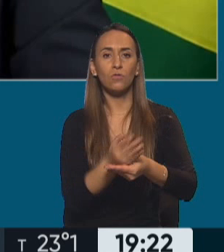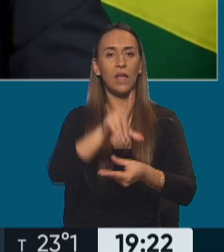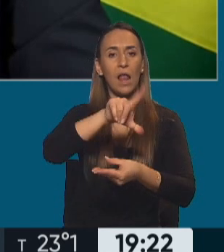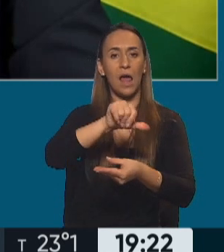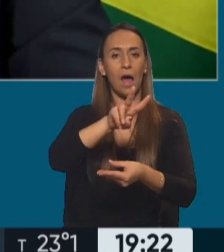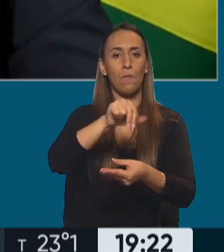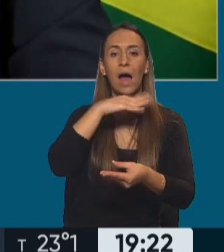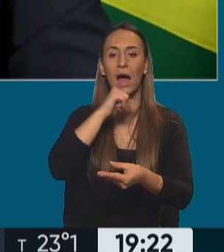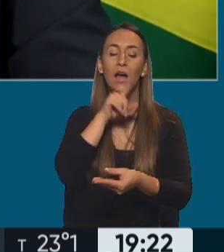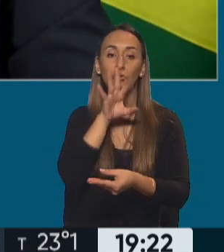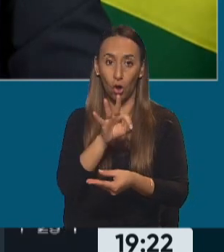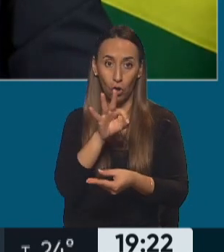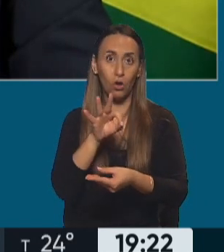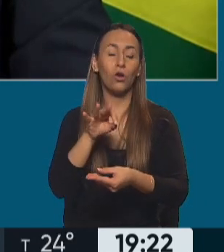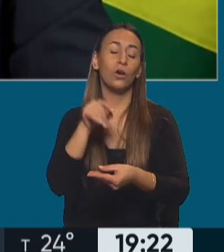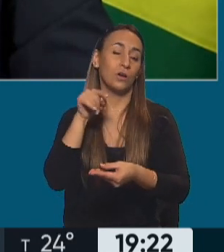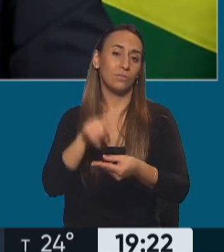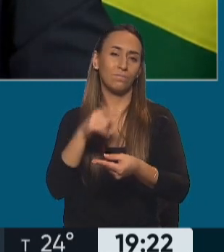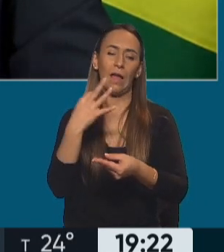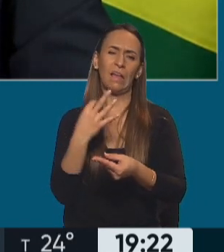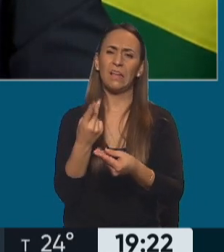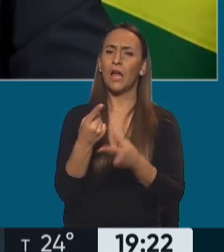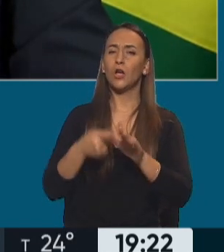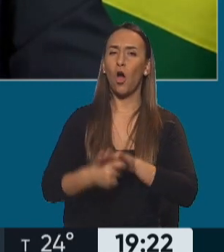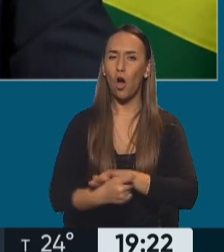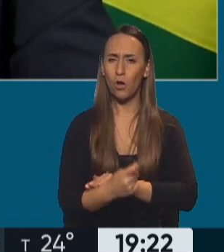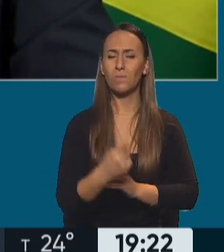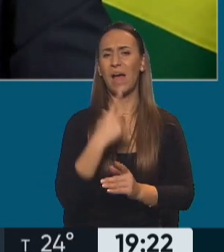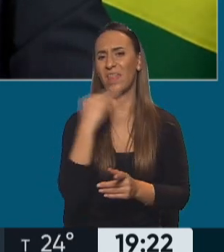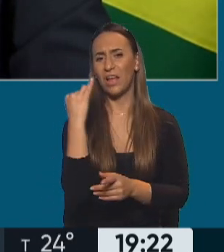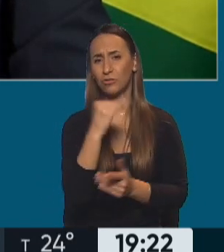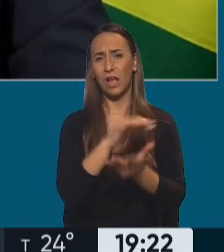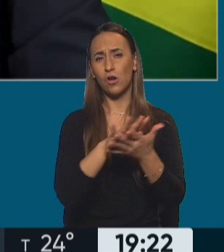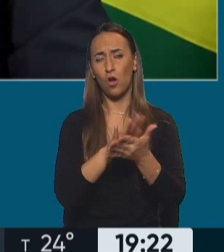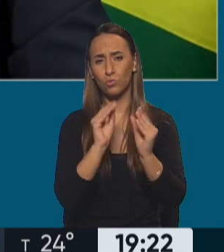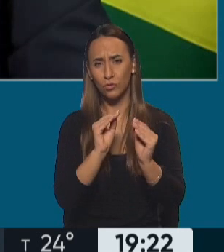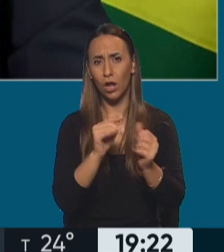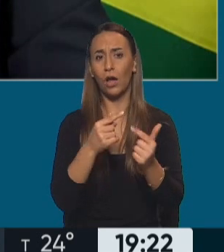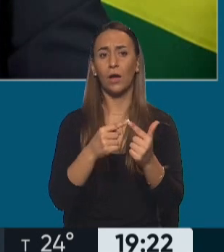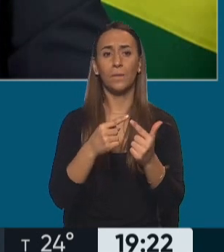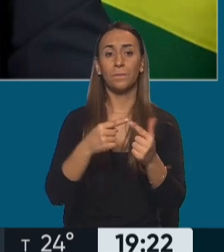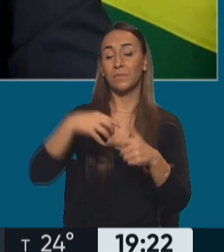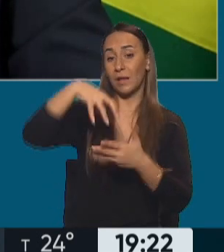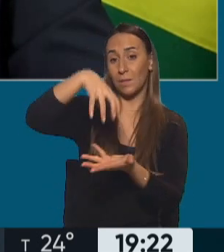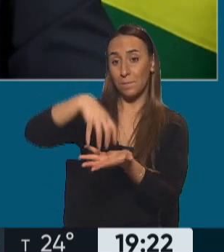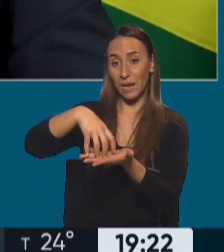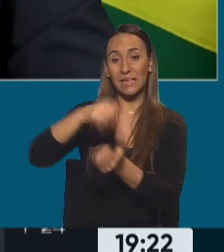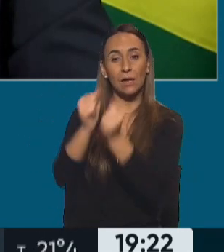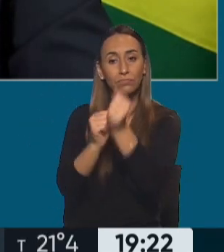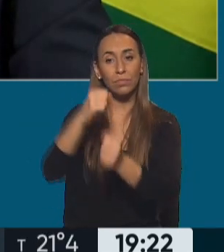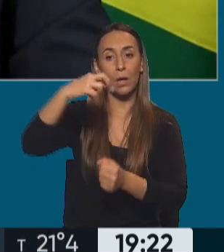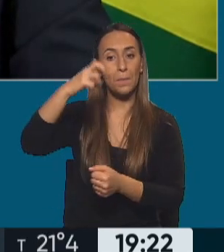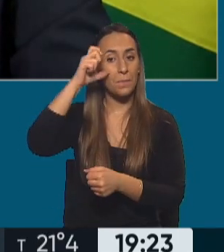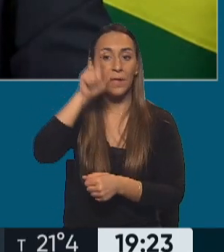sostenía que hubo COIMAS, denuncias de corrupción entre la estatal Petrobras con otras